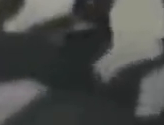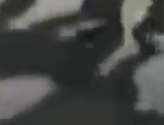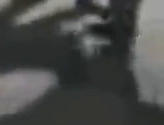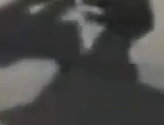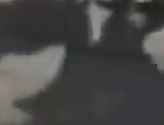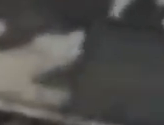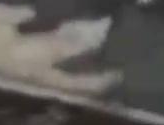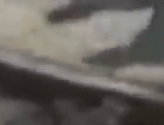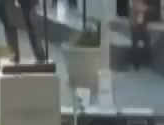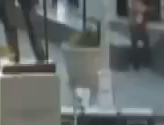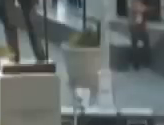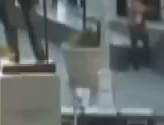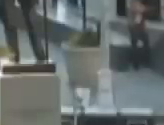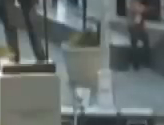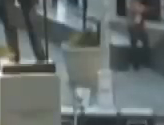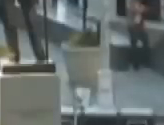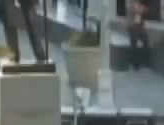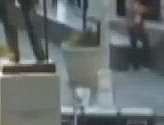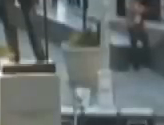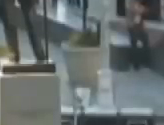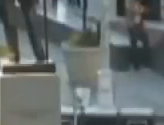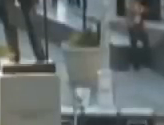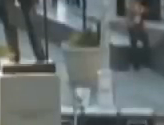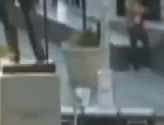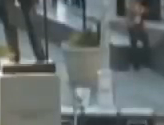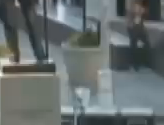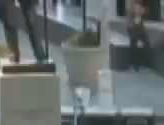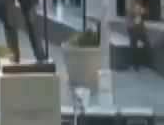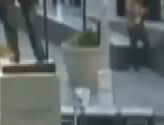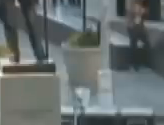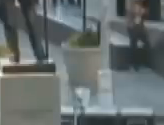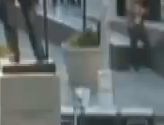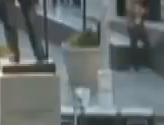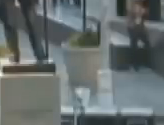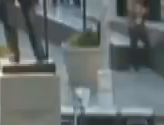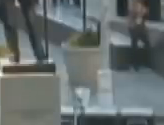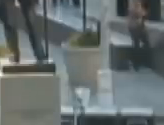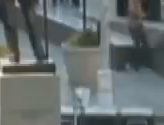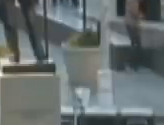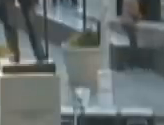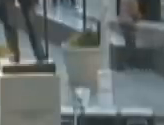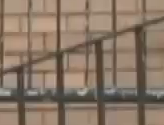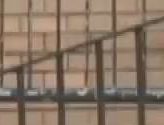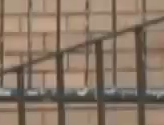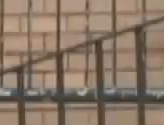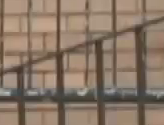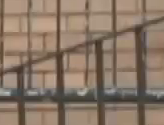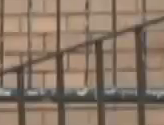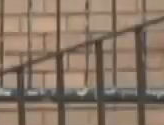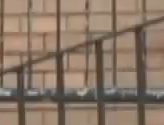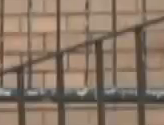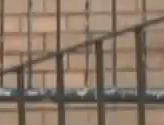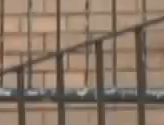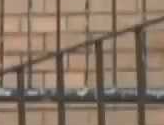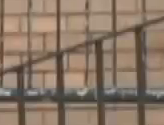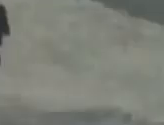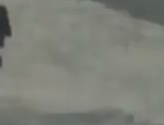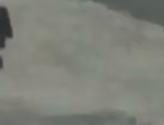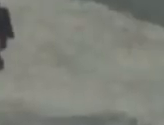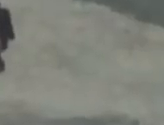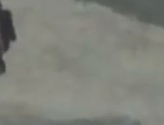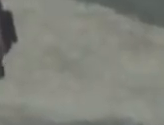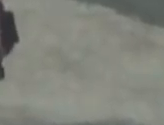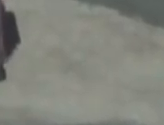tan solo en ese país Nueva York es el territorio de la Unión Americana más afectado y en donde los latinos y los